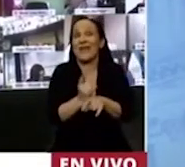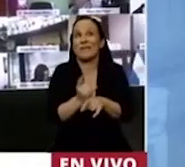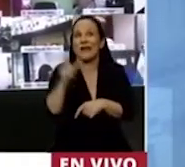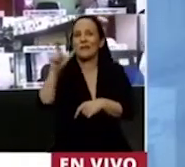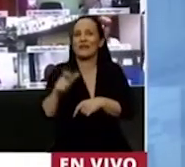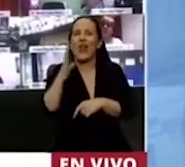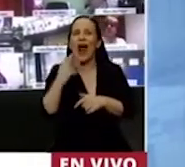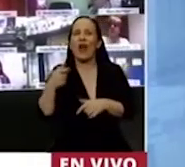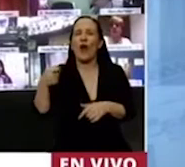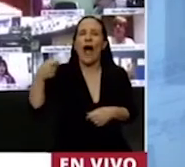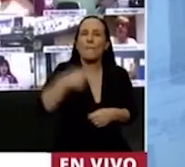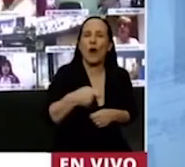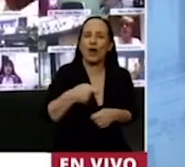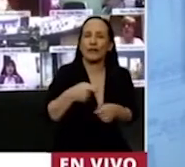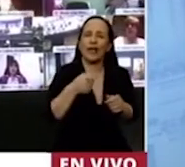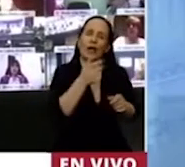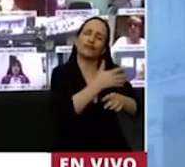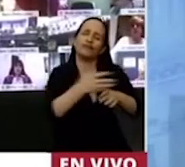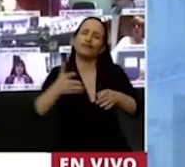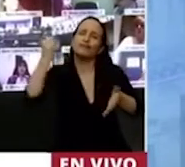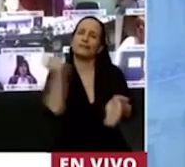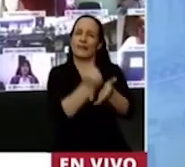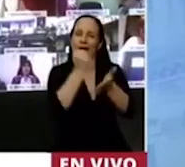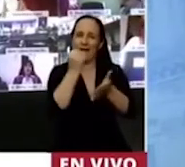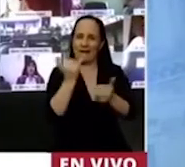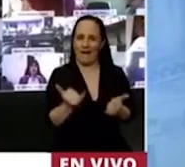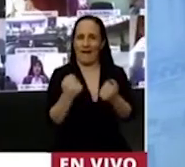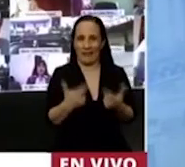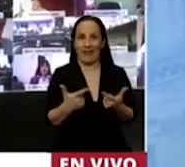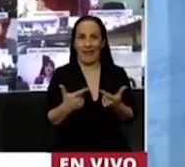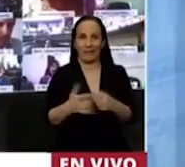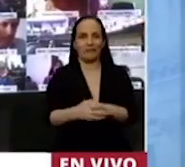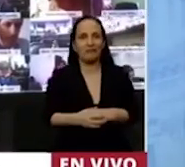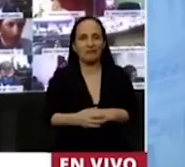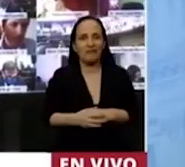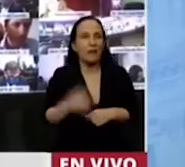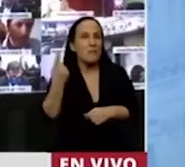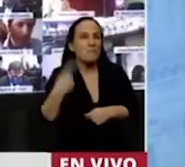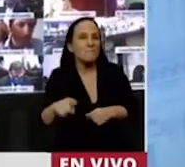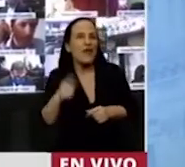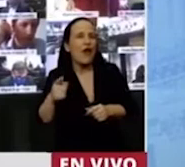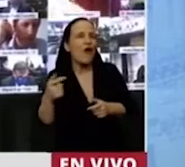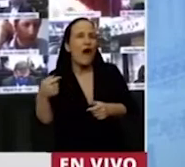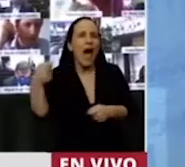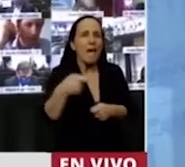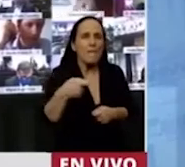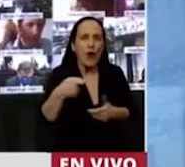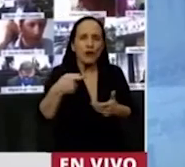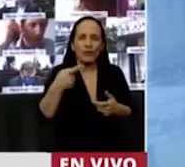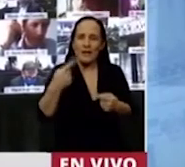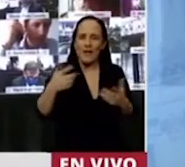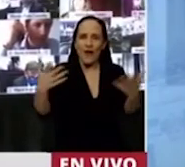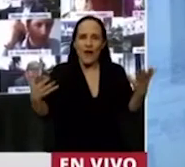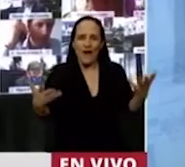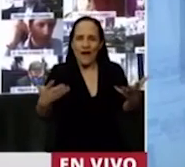que quedan los tiempos y que queda la historia. Pero como una parábola, ¿no? Mucho de lo que